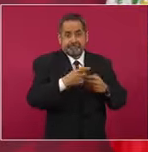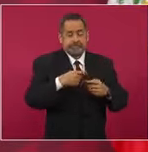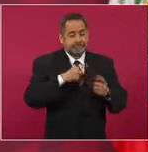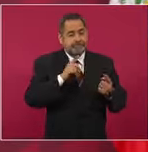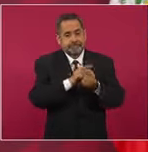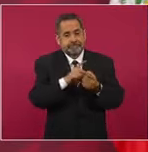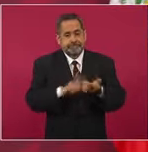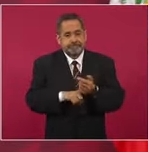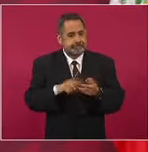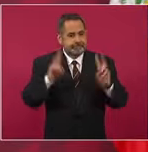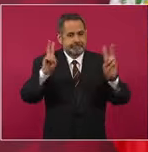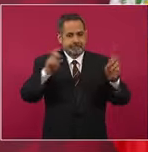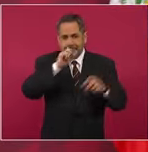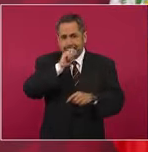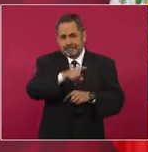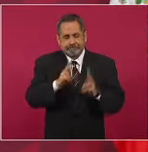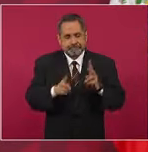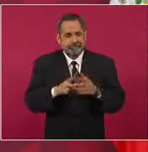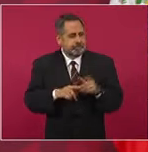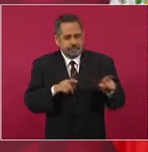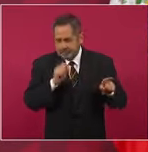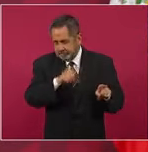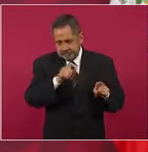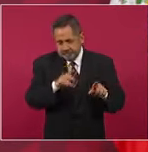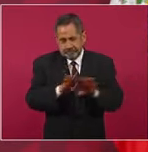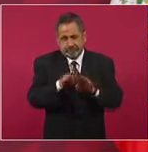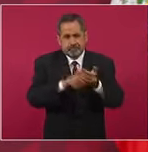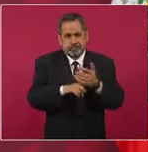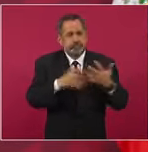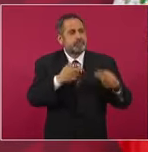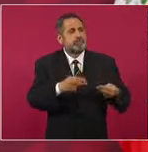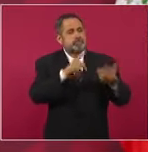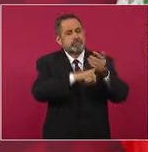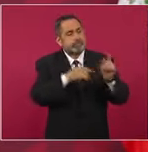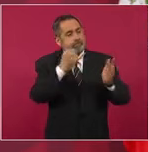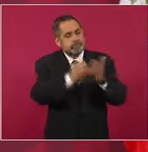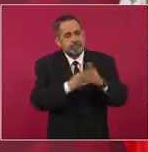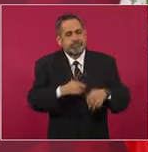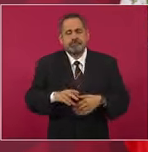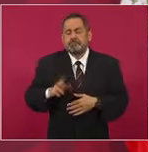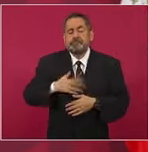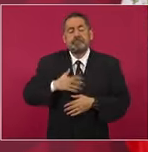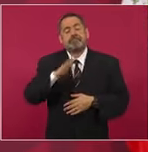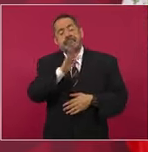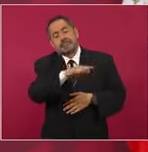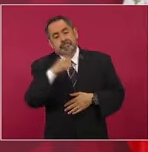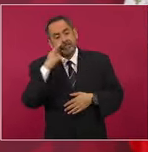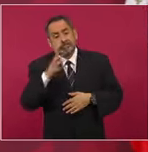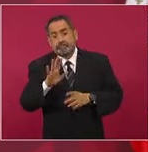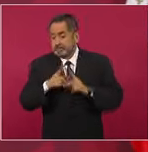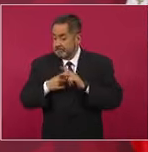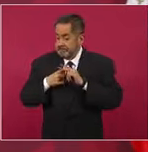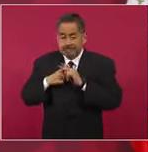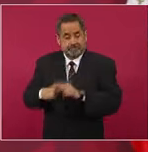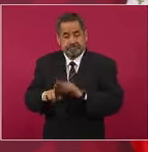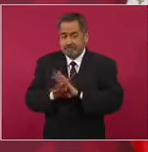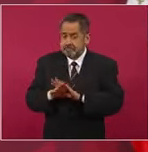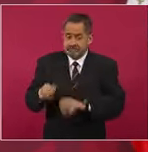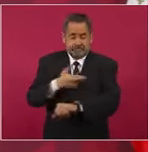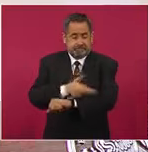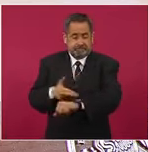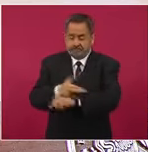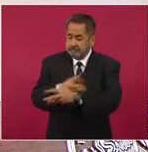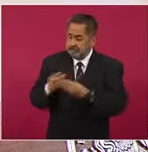salió el tema, lo mismo, quejándose. Le pues fíjese que allá ya empezamos a resolverlo.